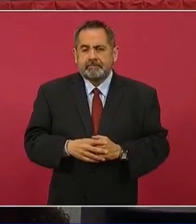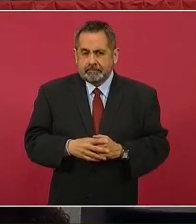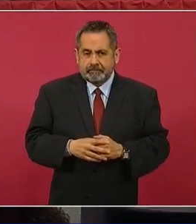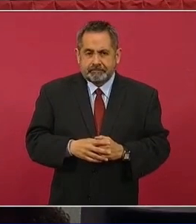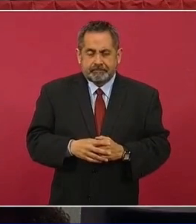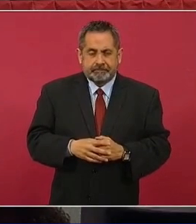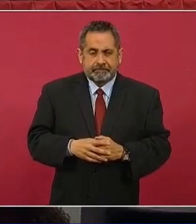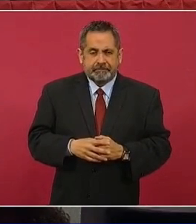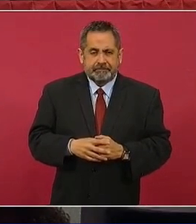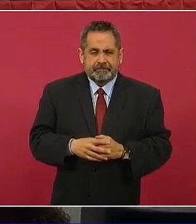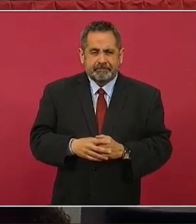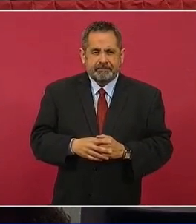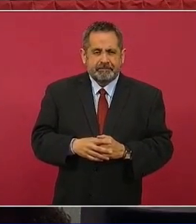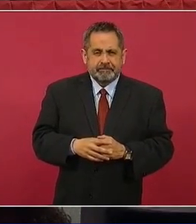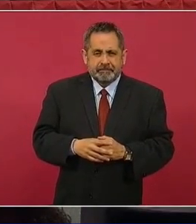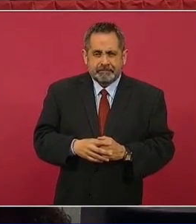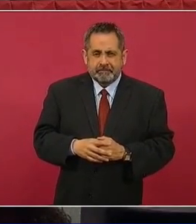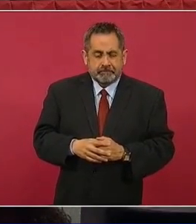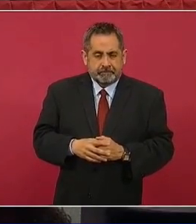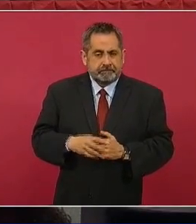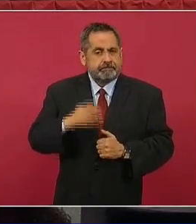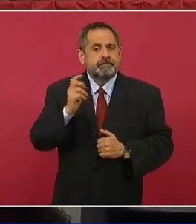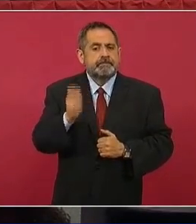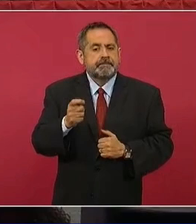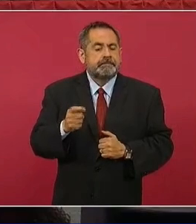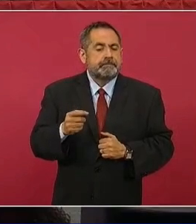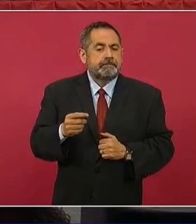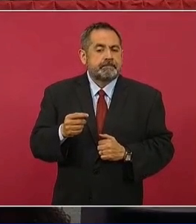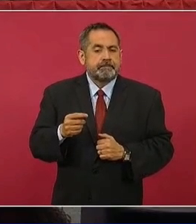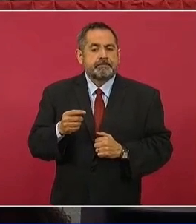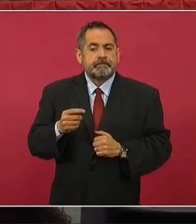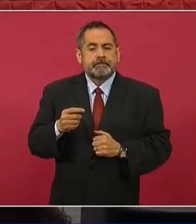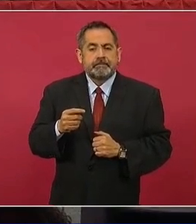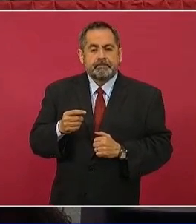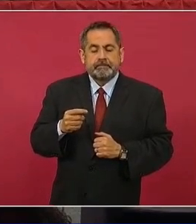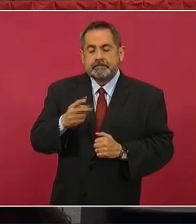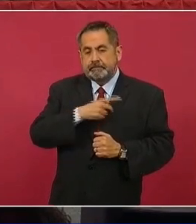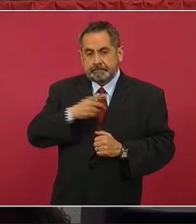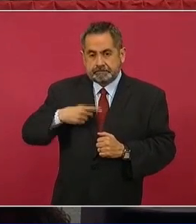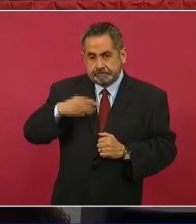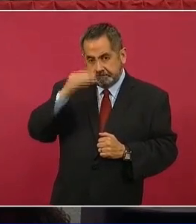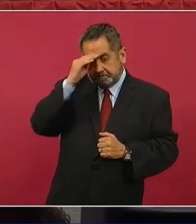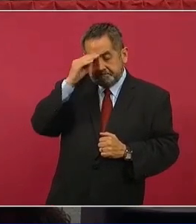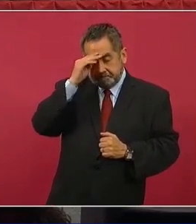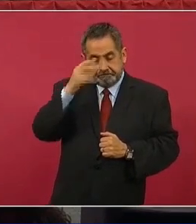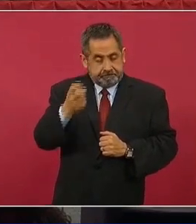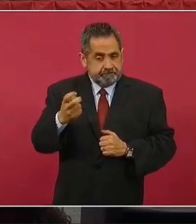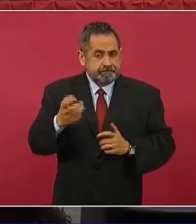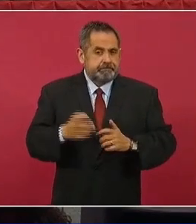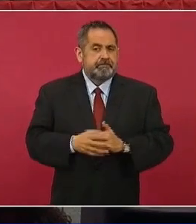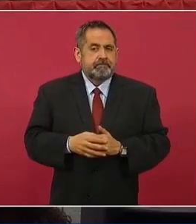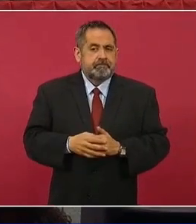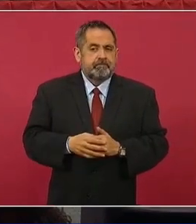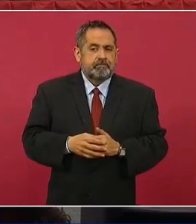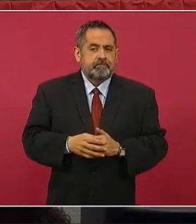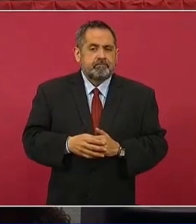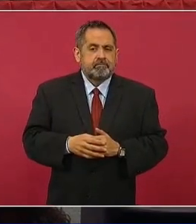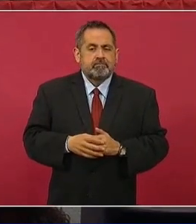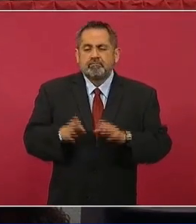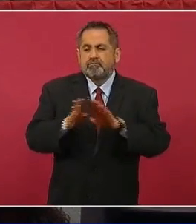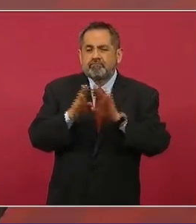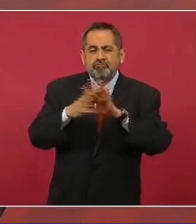Entonces, tenemos que estar pendientes de eso. Y no son cargos,